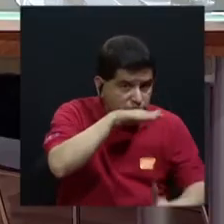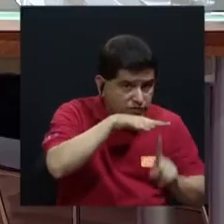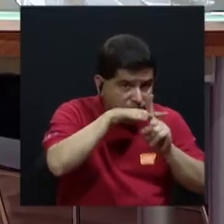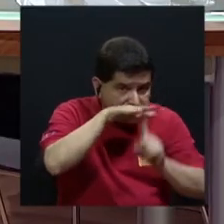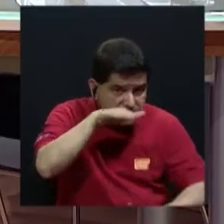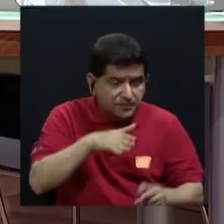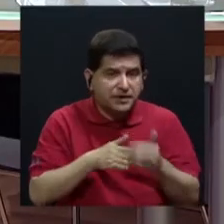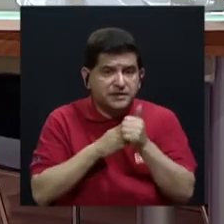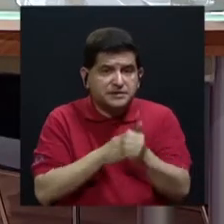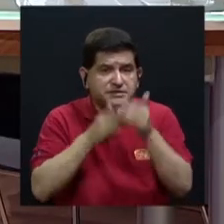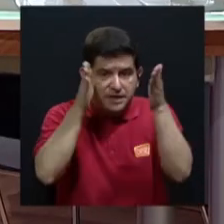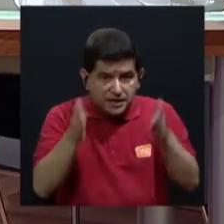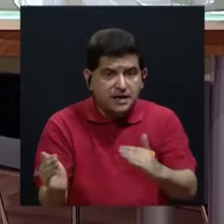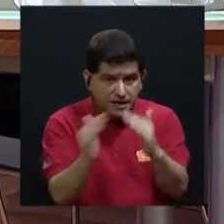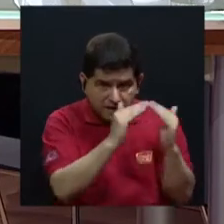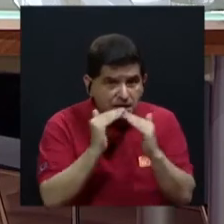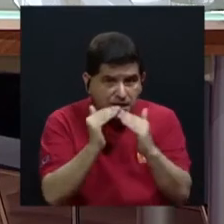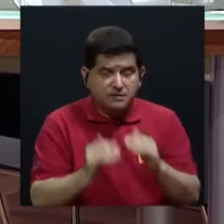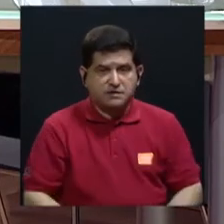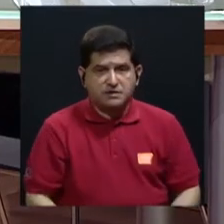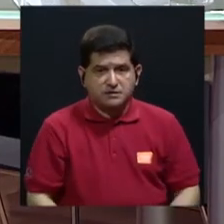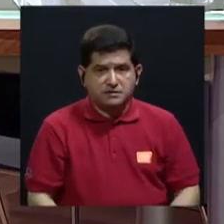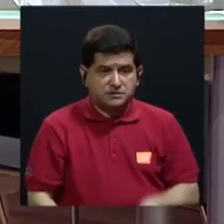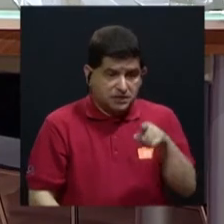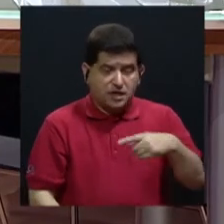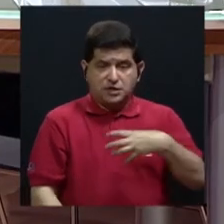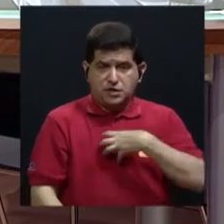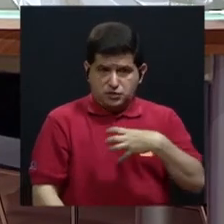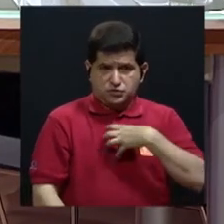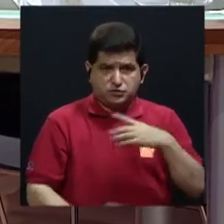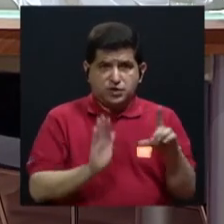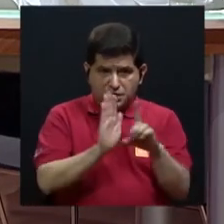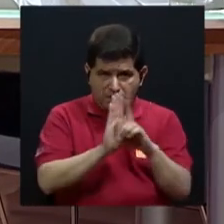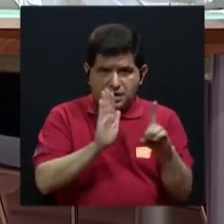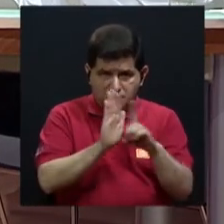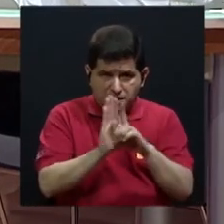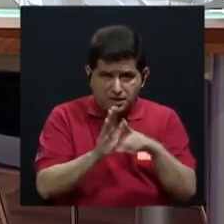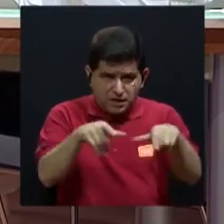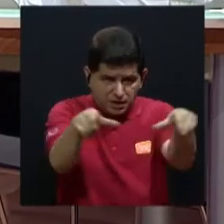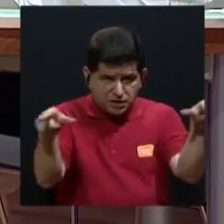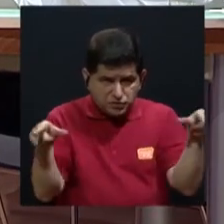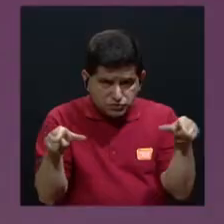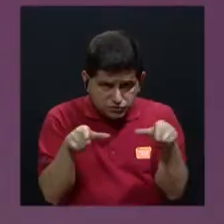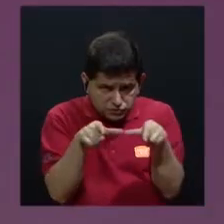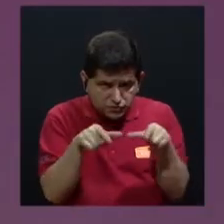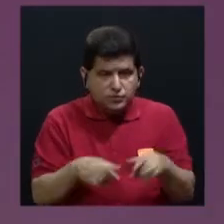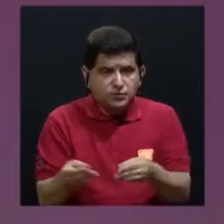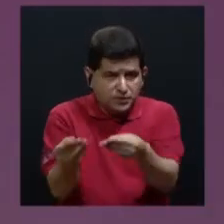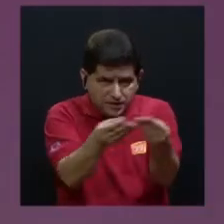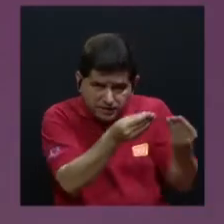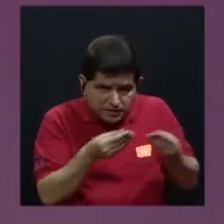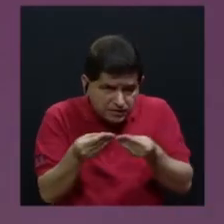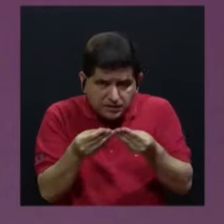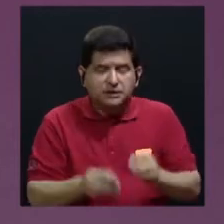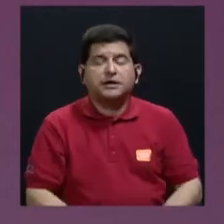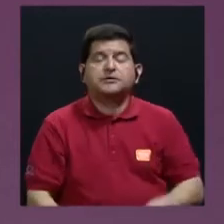líderes comunitarios. Así es. Que están reclamando derechos del territorio de la tierra. Así es.